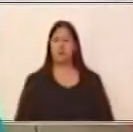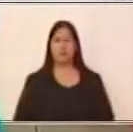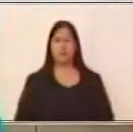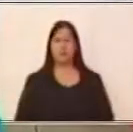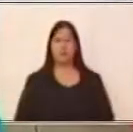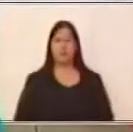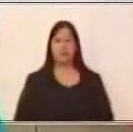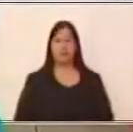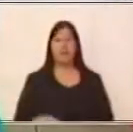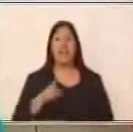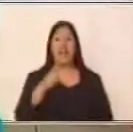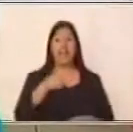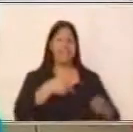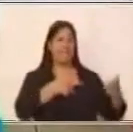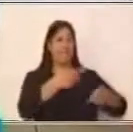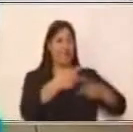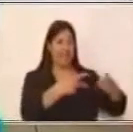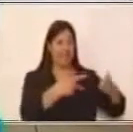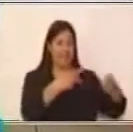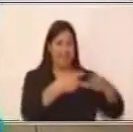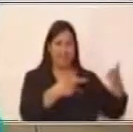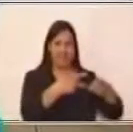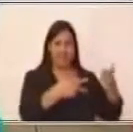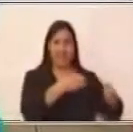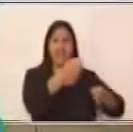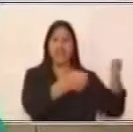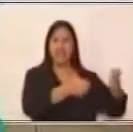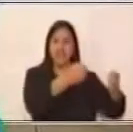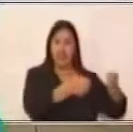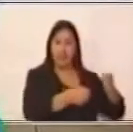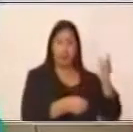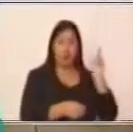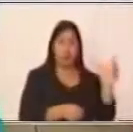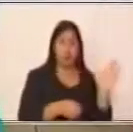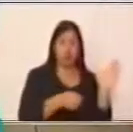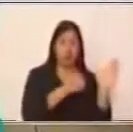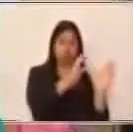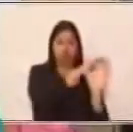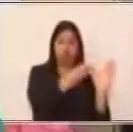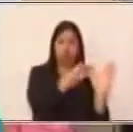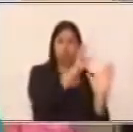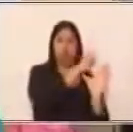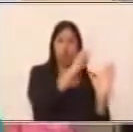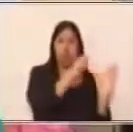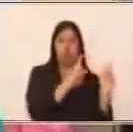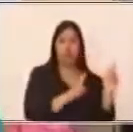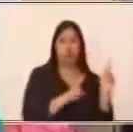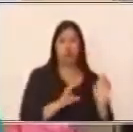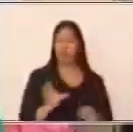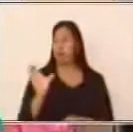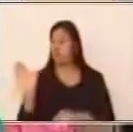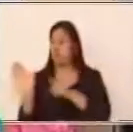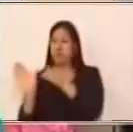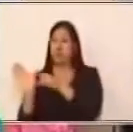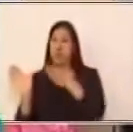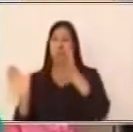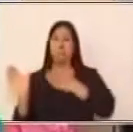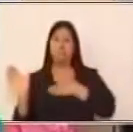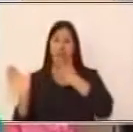Vendí el carro sería la proposición uno y me compré una moto